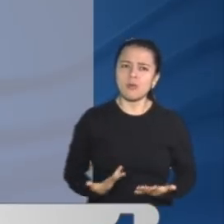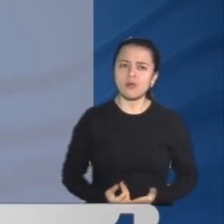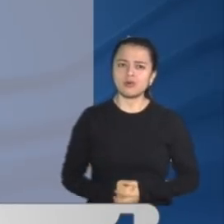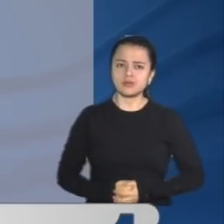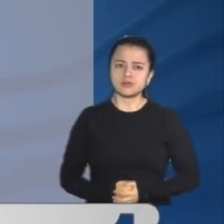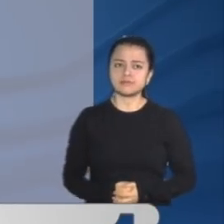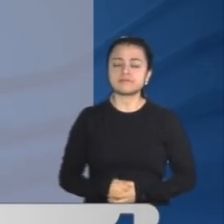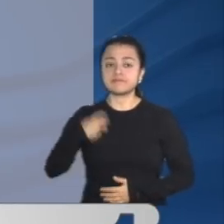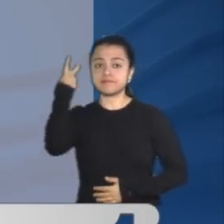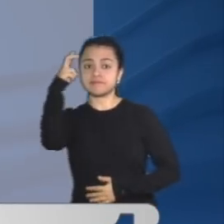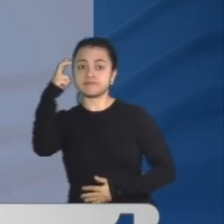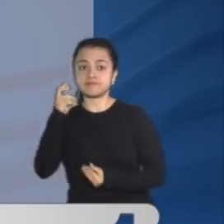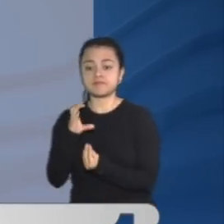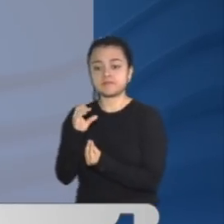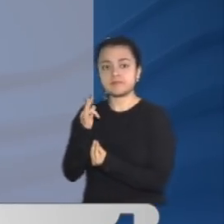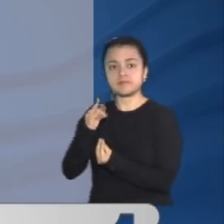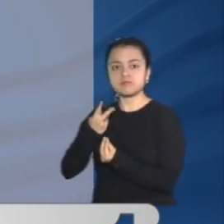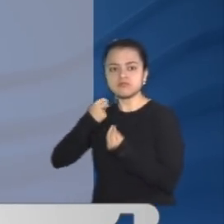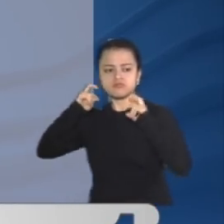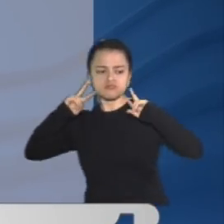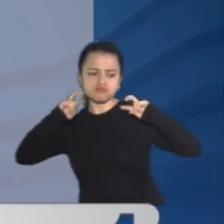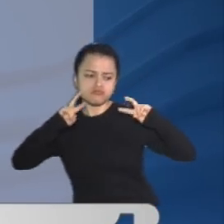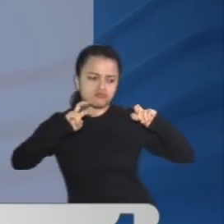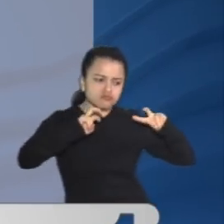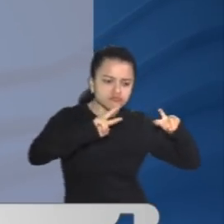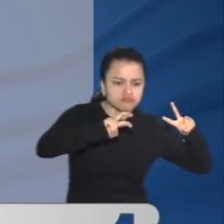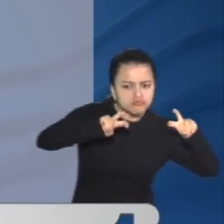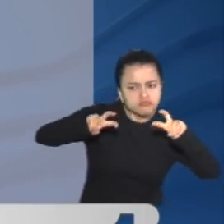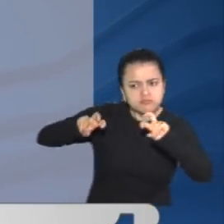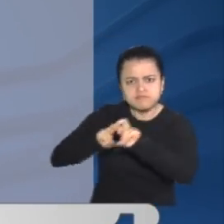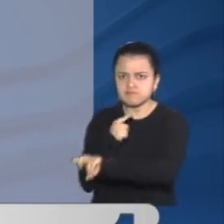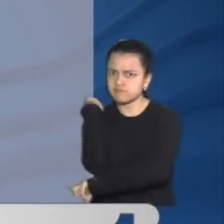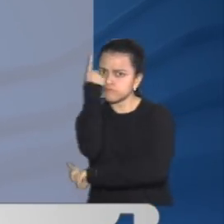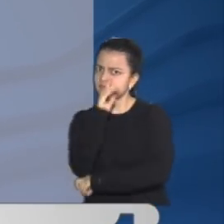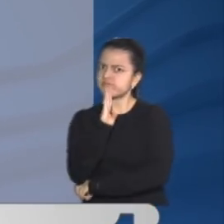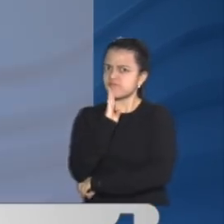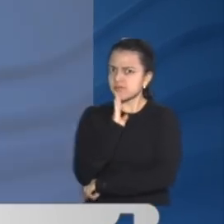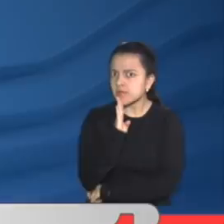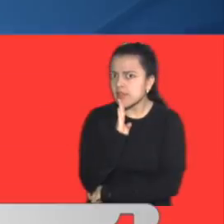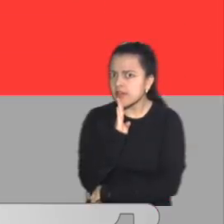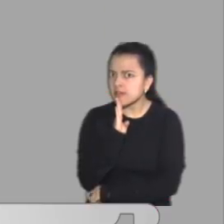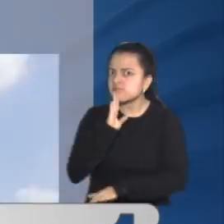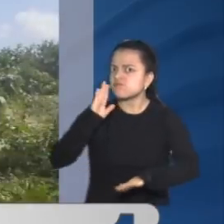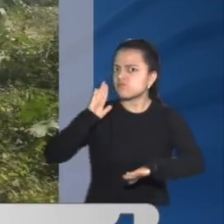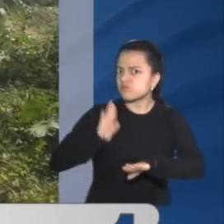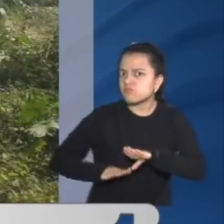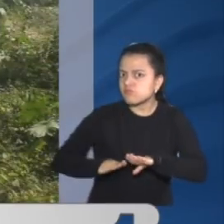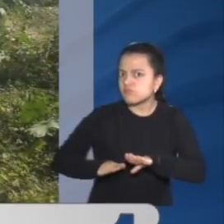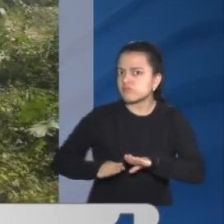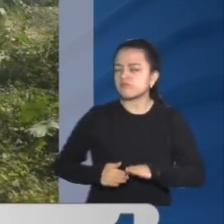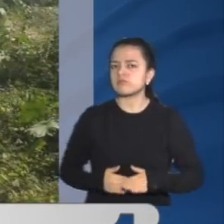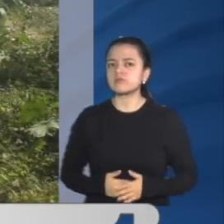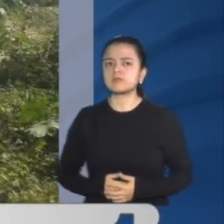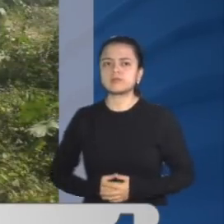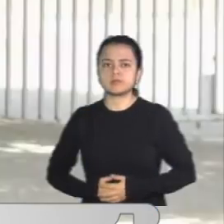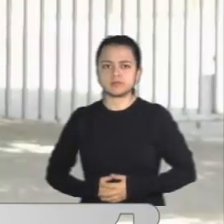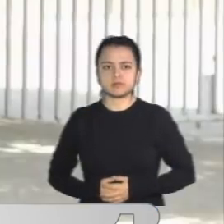fiscalía asumió la investigación del caso para determinar quién es el responsable de este atroz crimen.